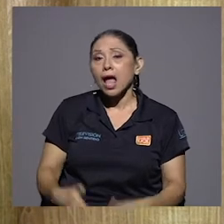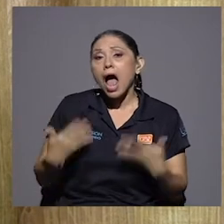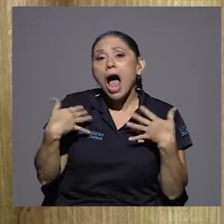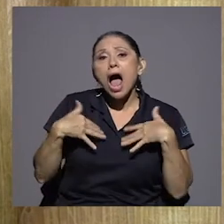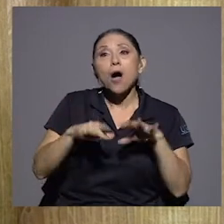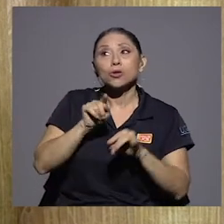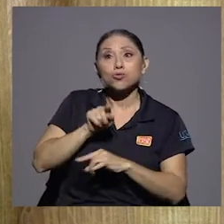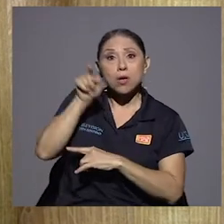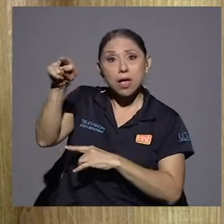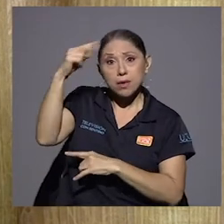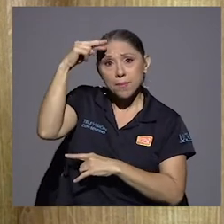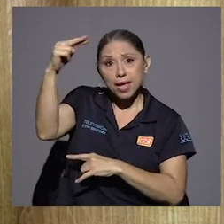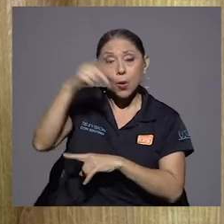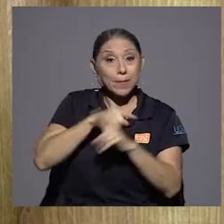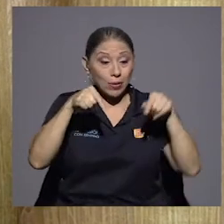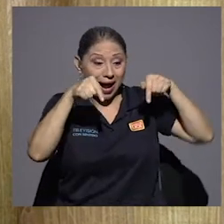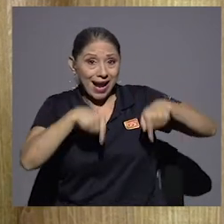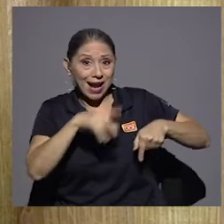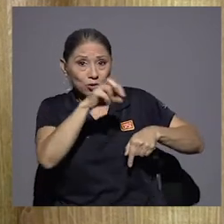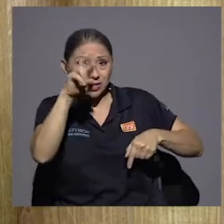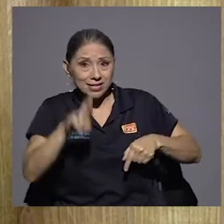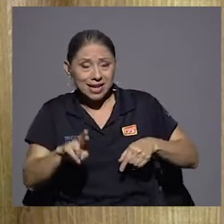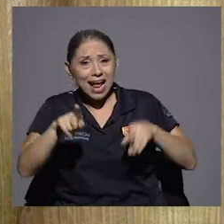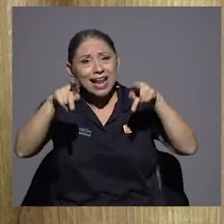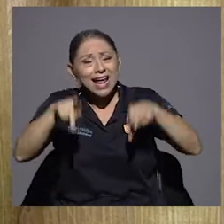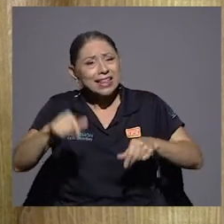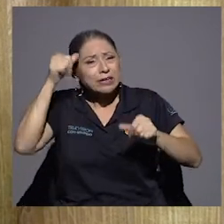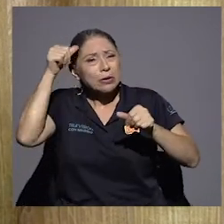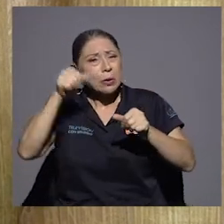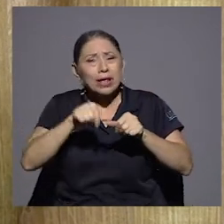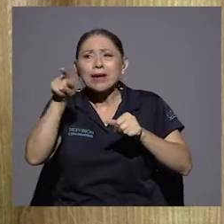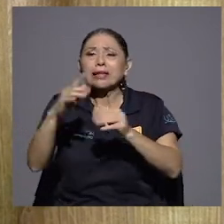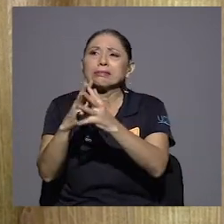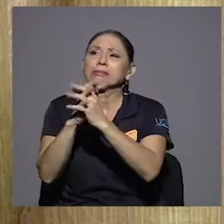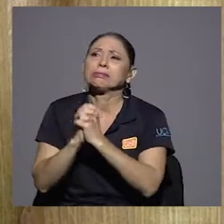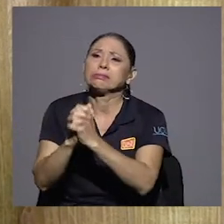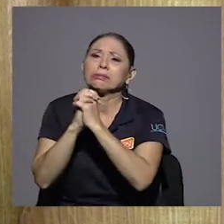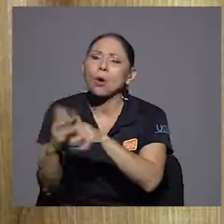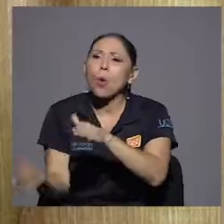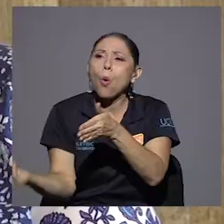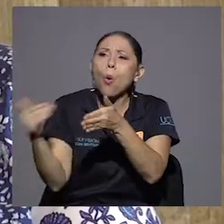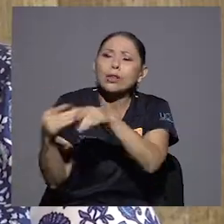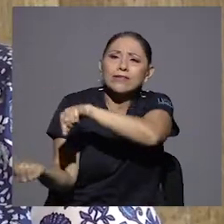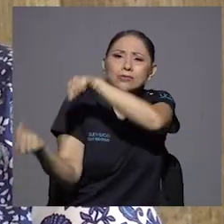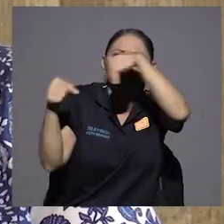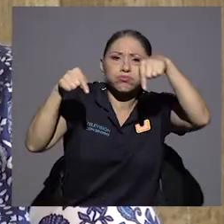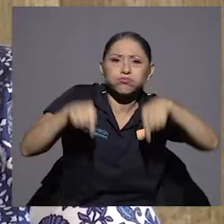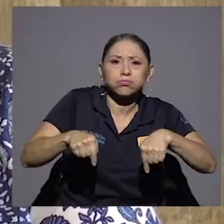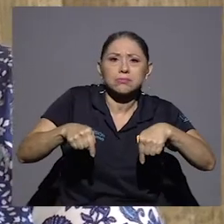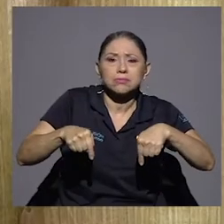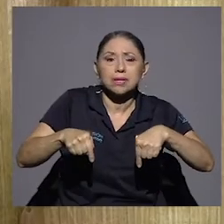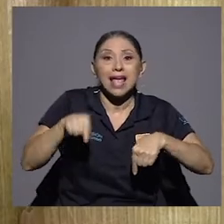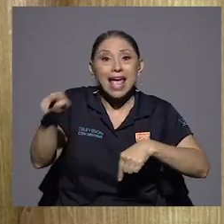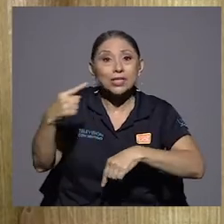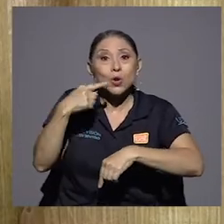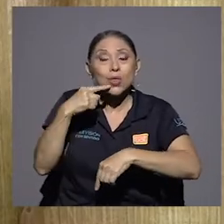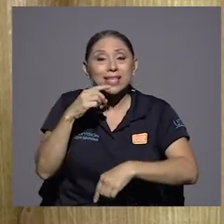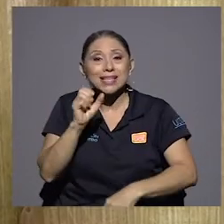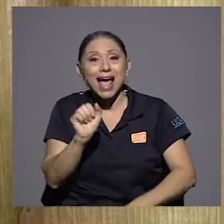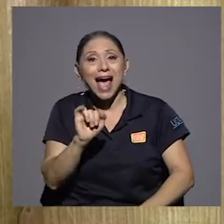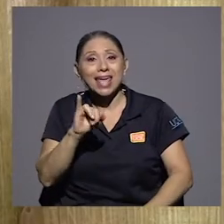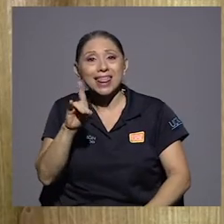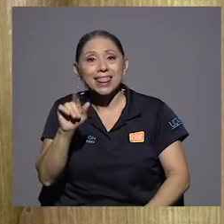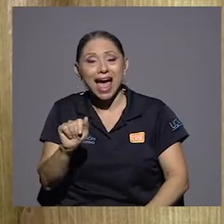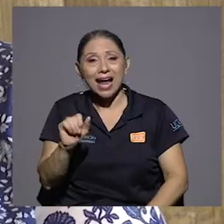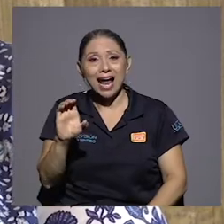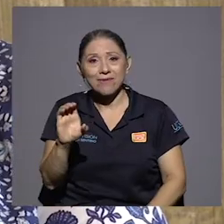todavía en Costa Rica no solamente le recordaba, sino rogaba que volviera. Eso lo dice en algún momento Doña Aida Cabezas Guardia.